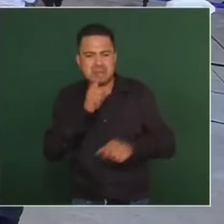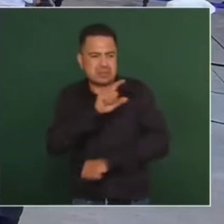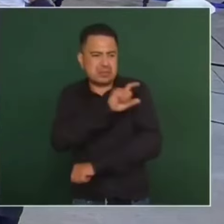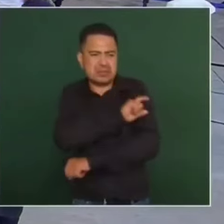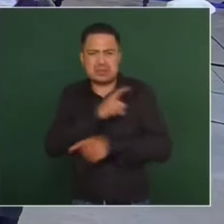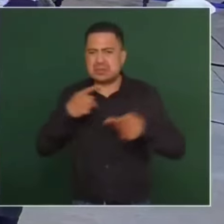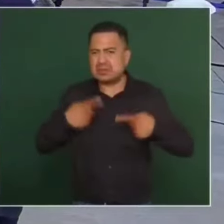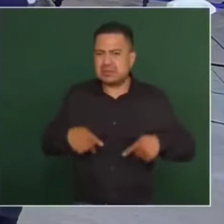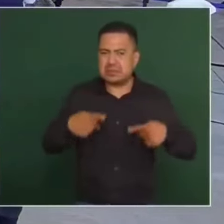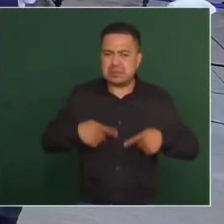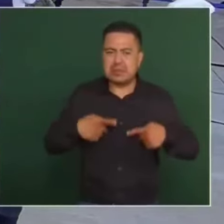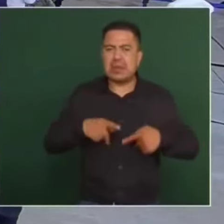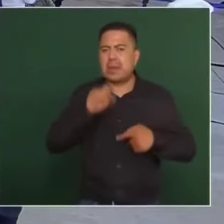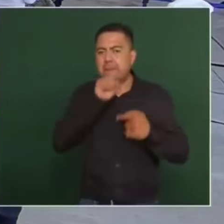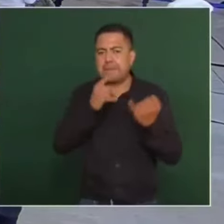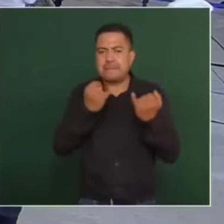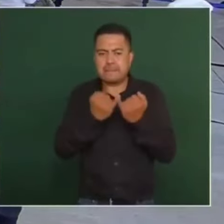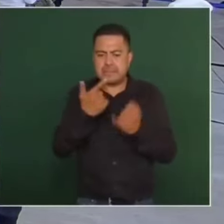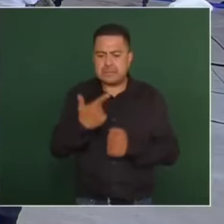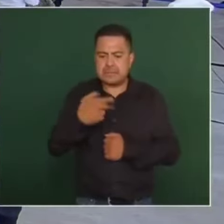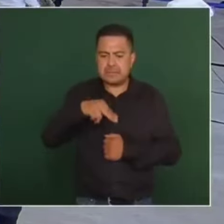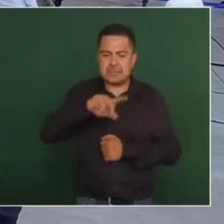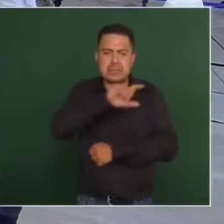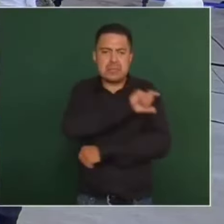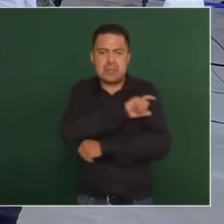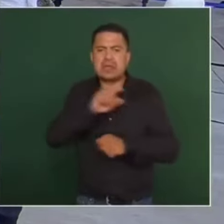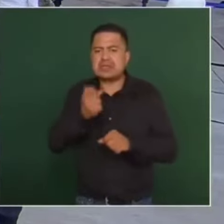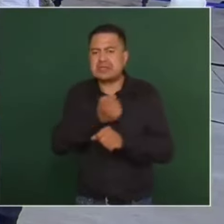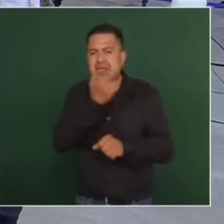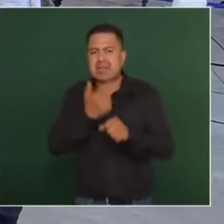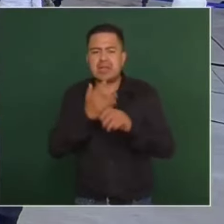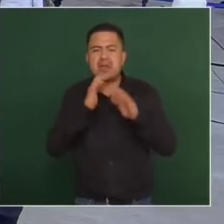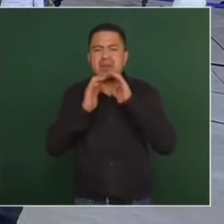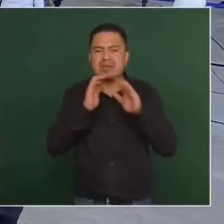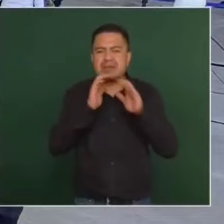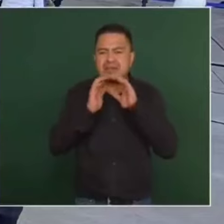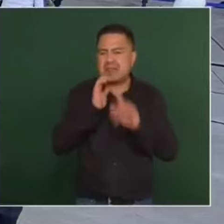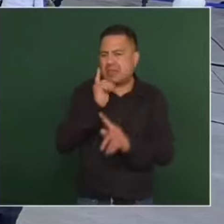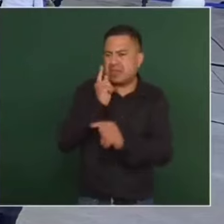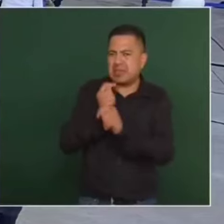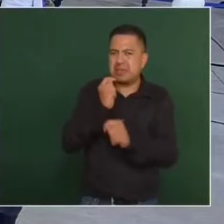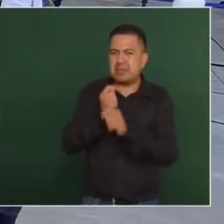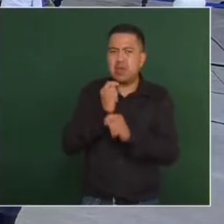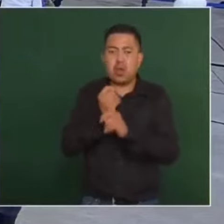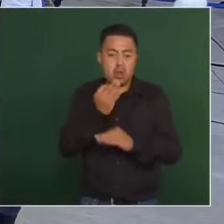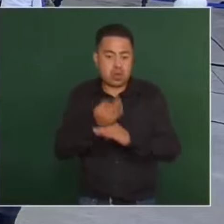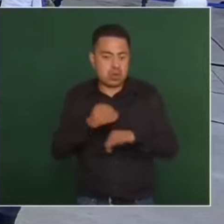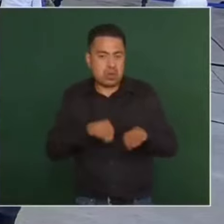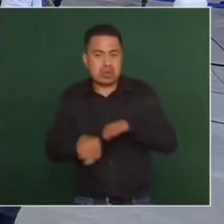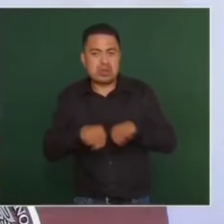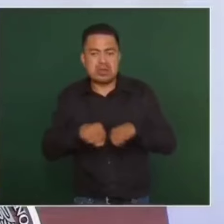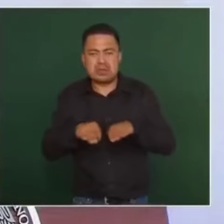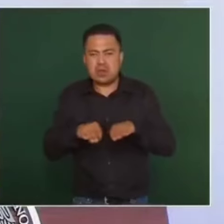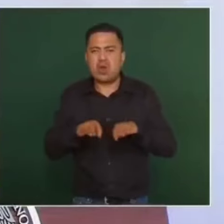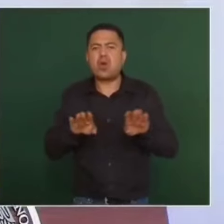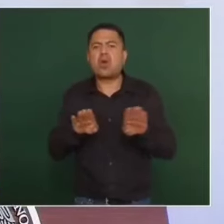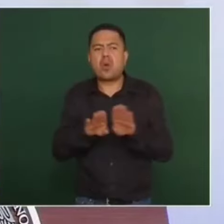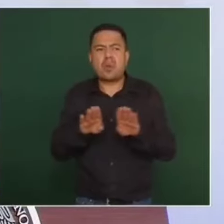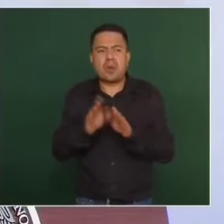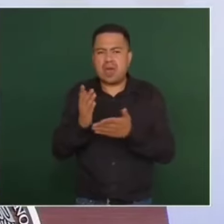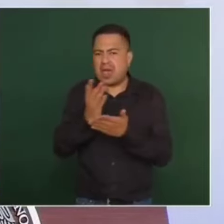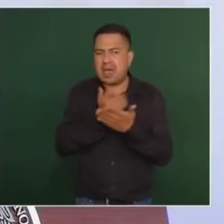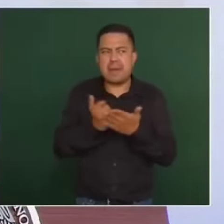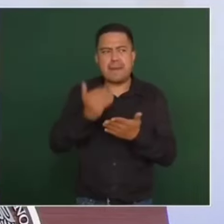Protección Ciudadana, está la Guardia Nacional, está la Secretaría de Comunicaciones y Transportes. Se está trabajando en estrategias para